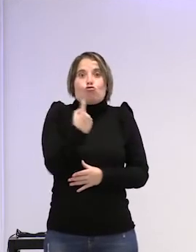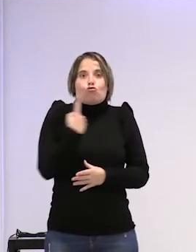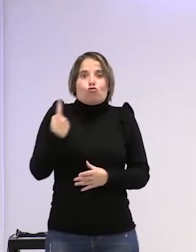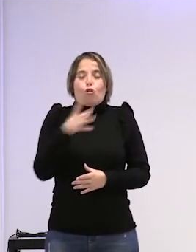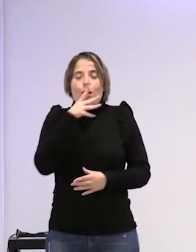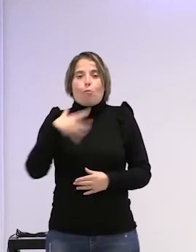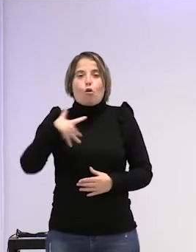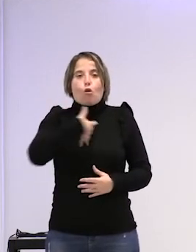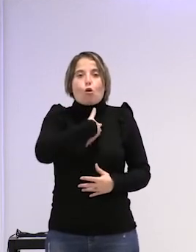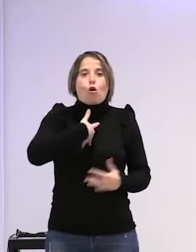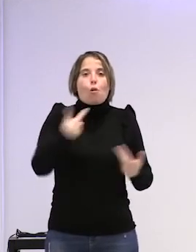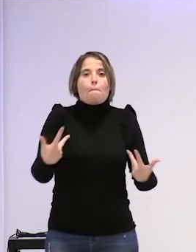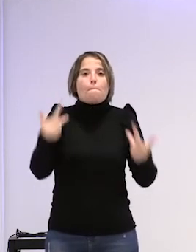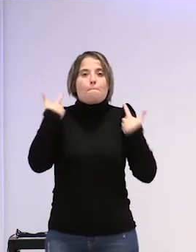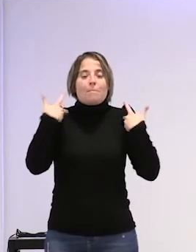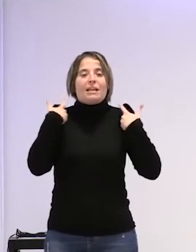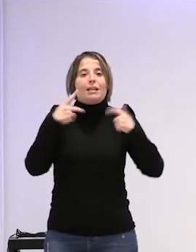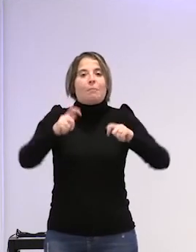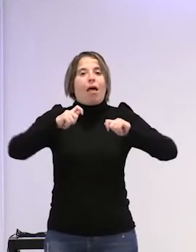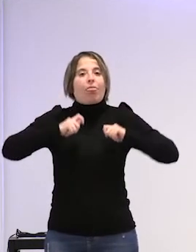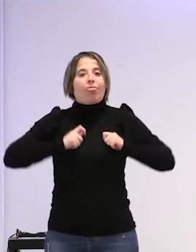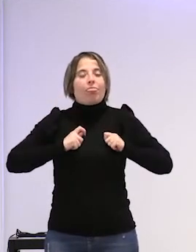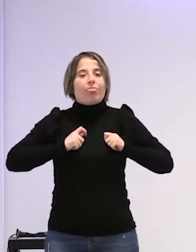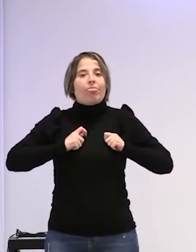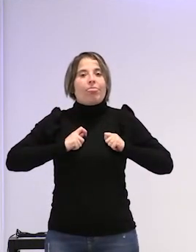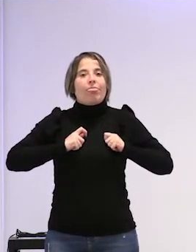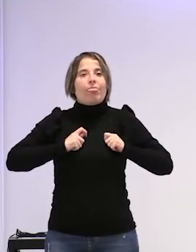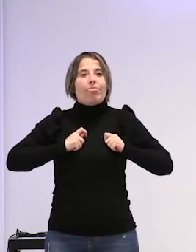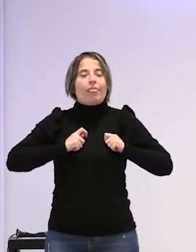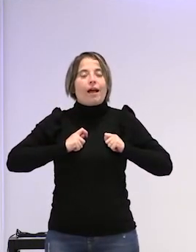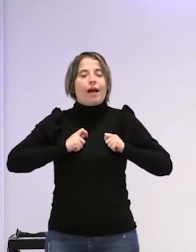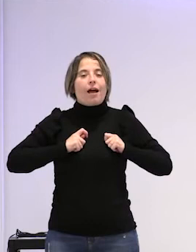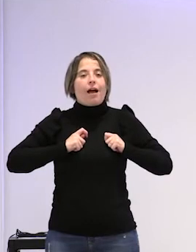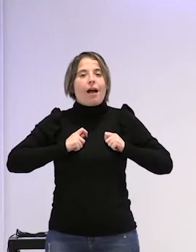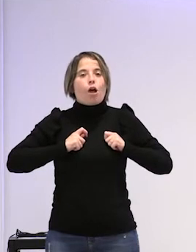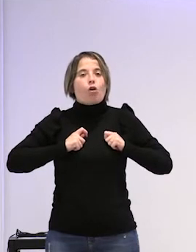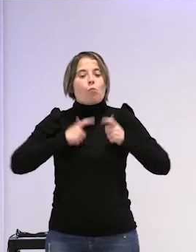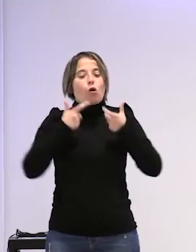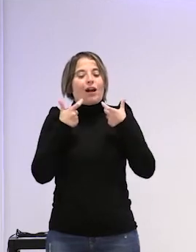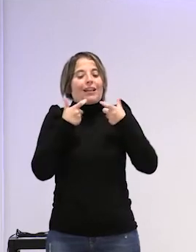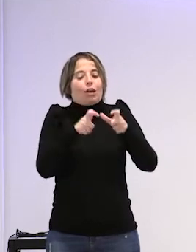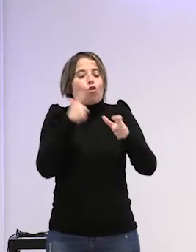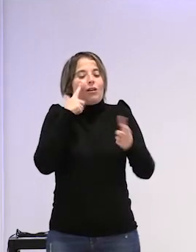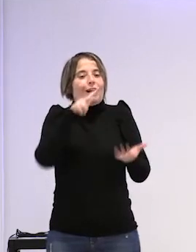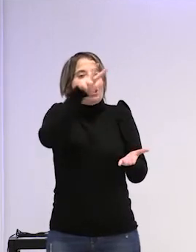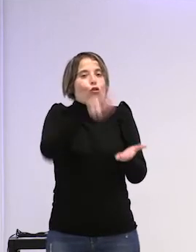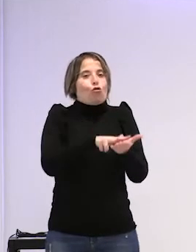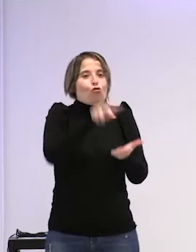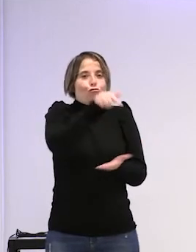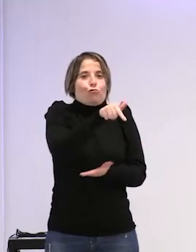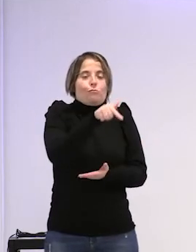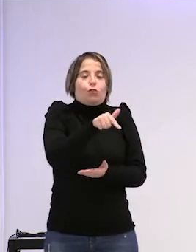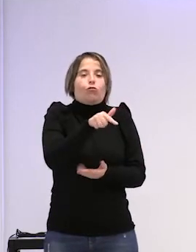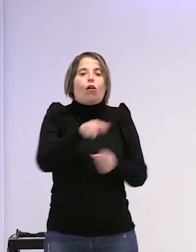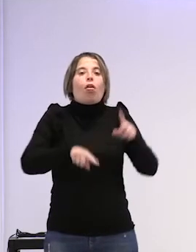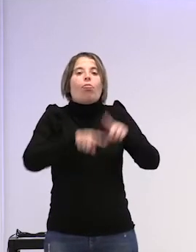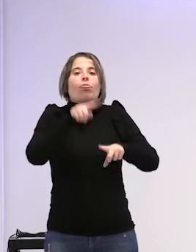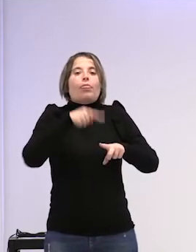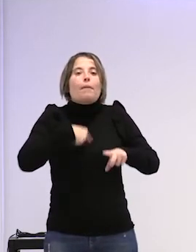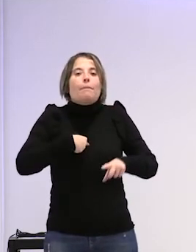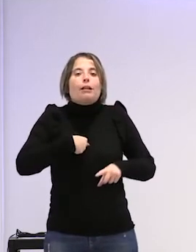que crea es un estatus es decir es un estatus perverso en el que hay un reconocimiento en la medida en que tú